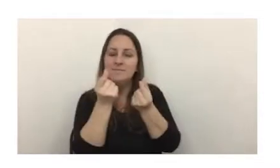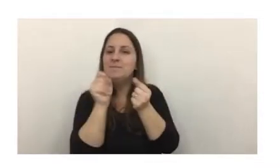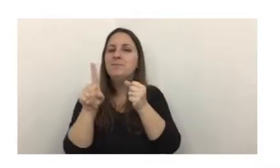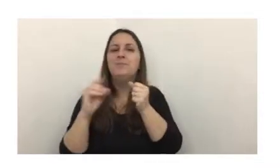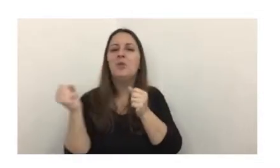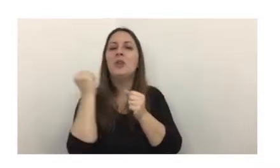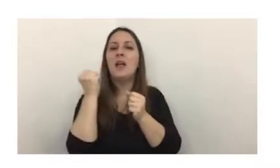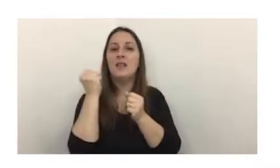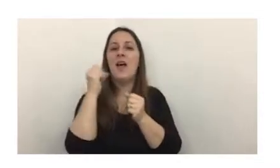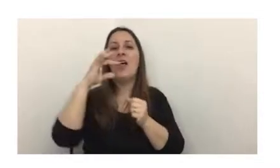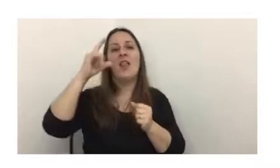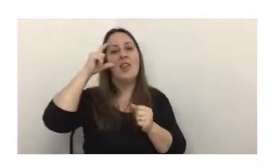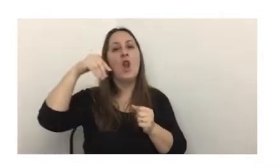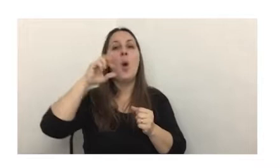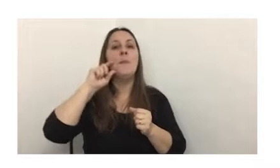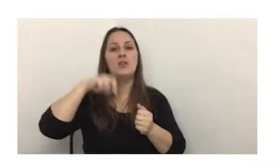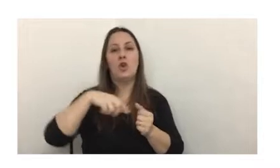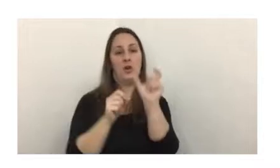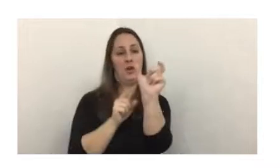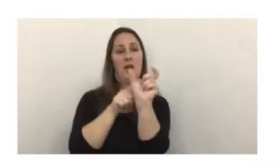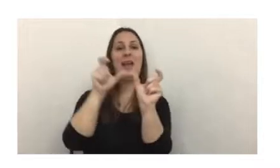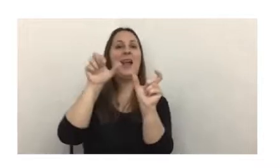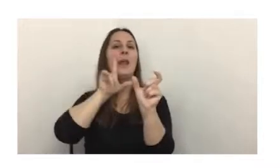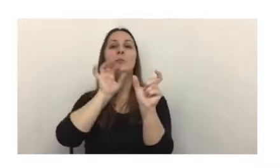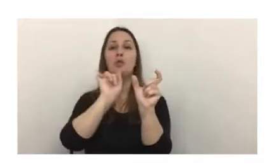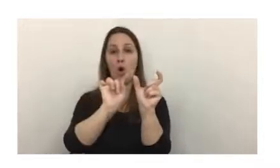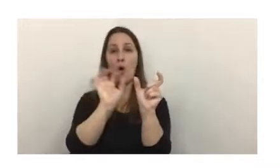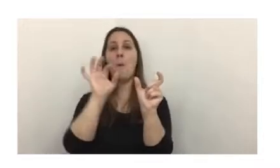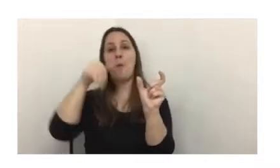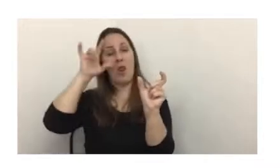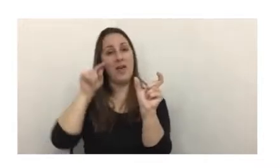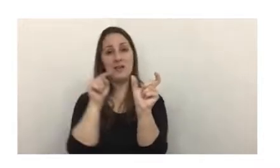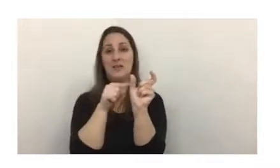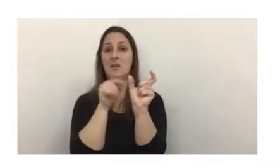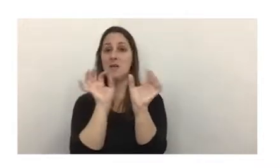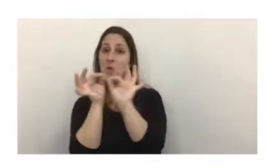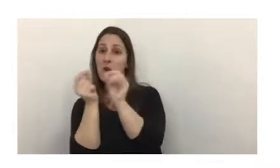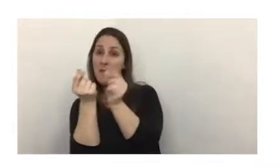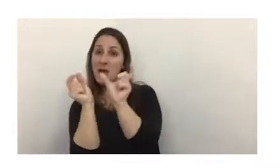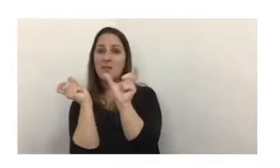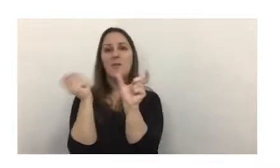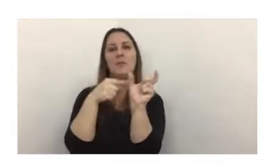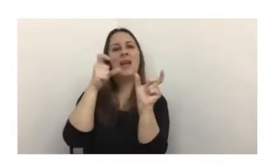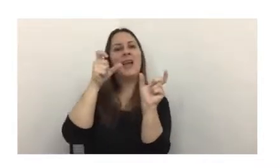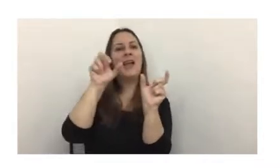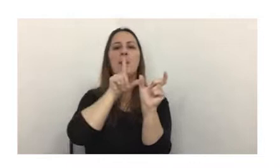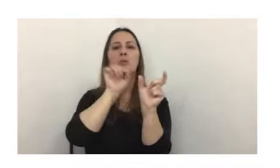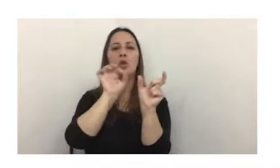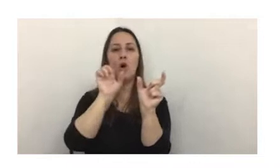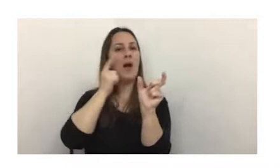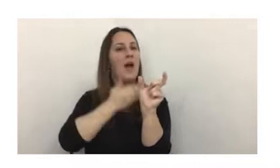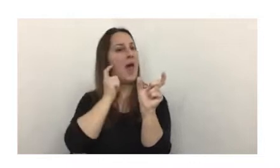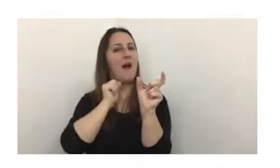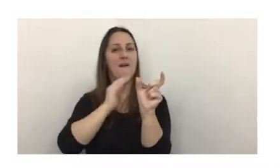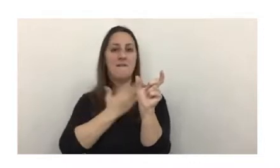halla en la denominación criptomoneda, o sea, son monedas basadas en criptografía, que se define la